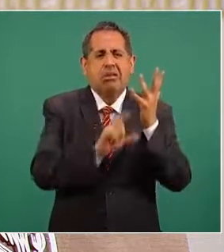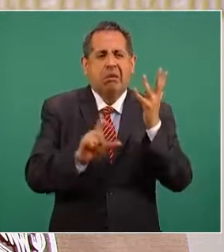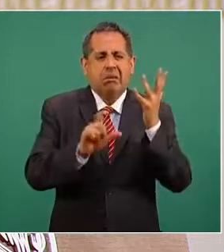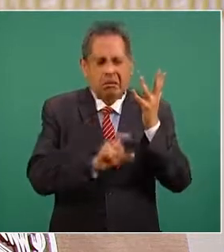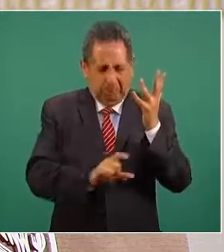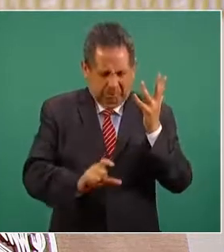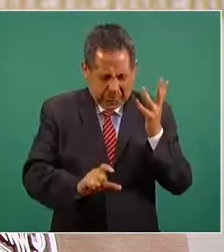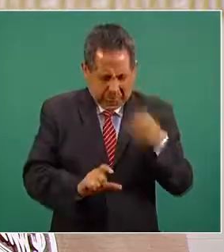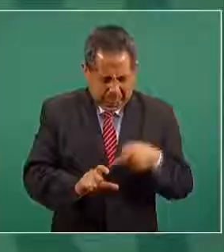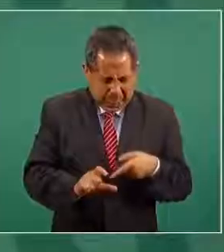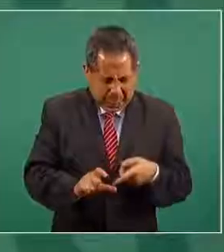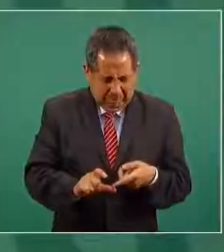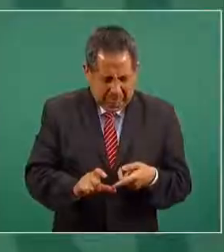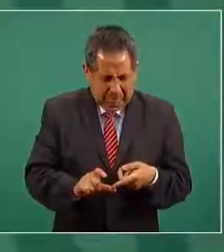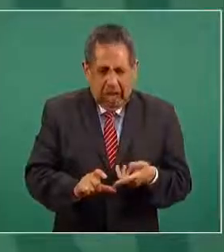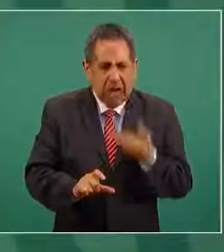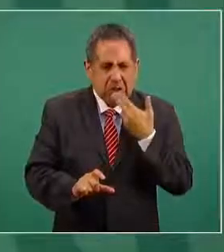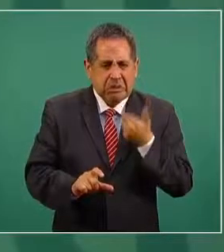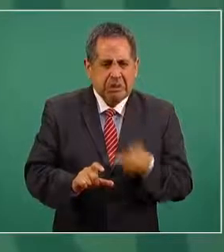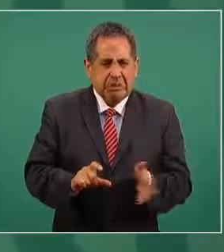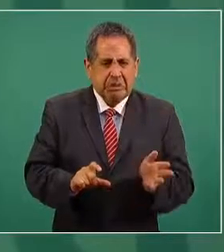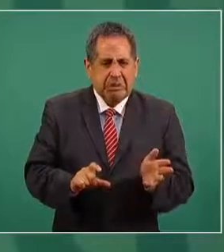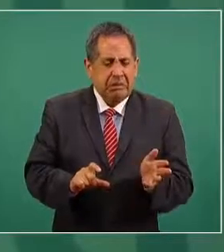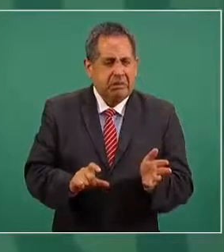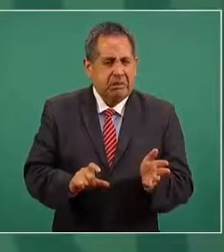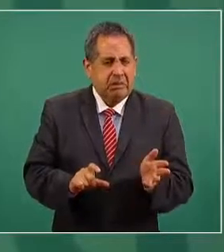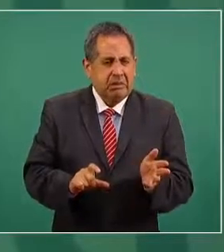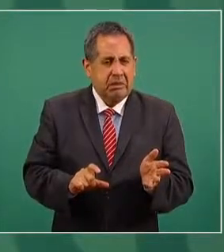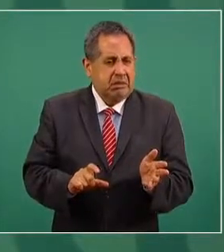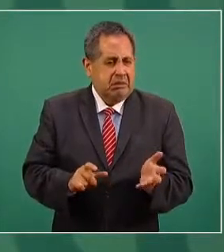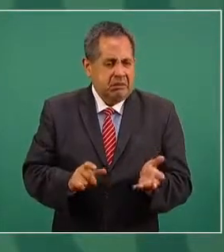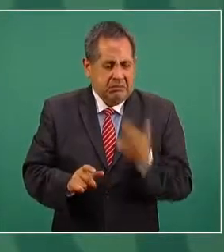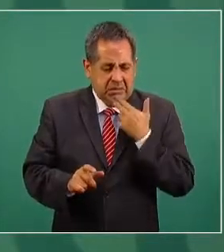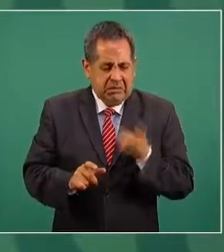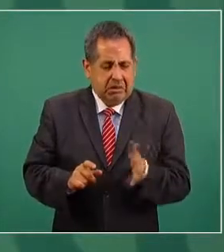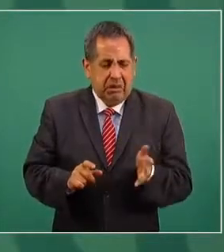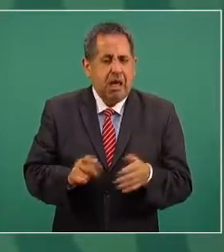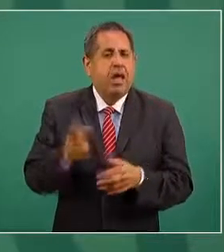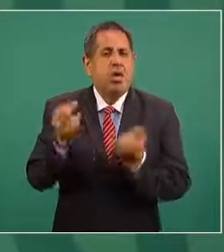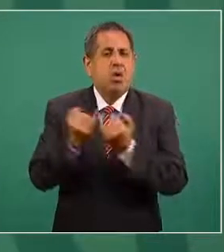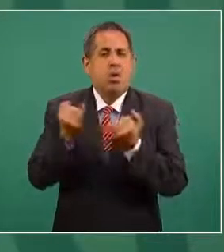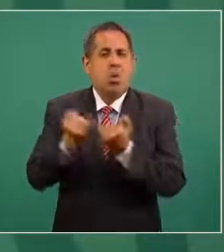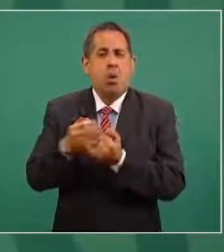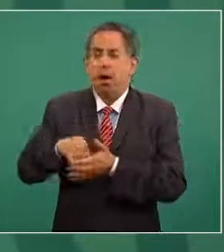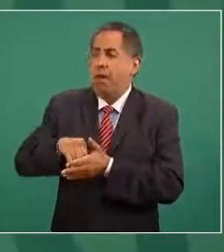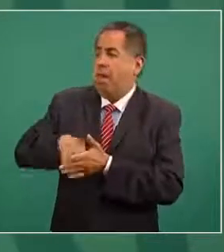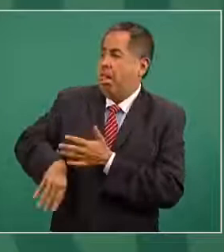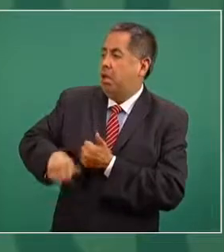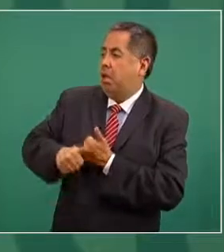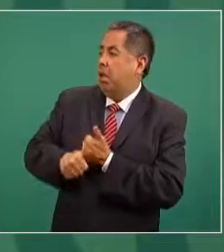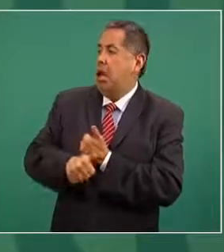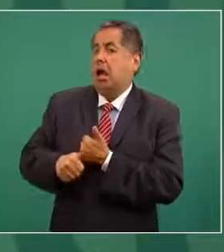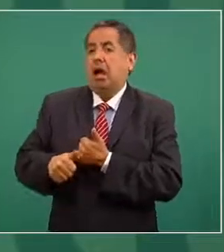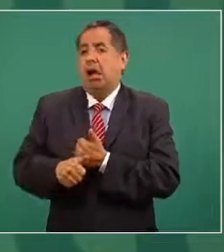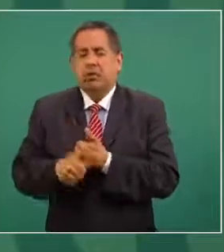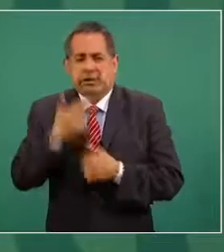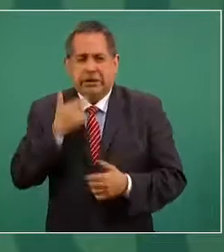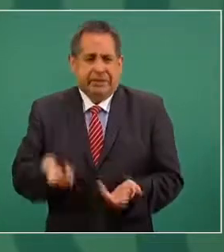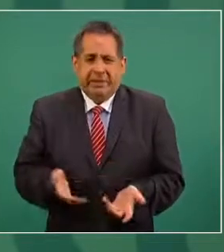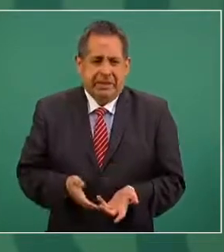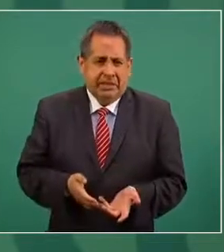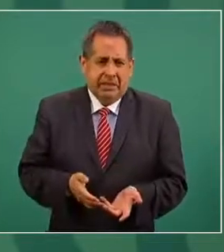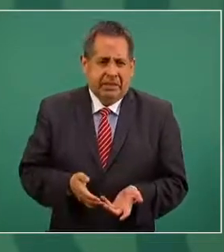no sirve para nada no se puede gobernar un país sin autoridad moral